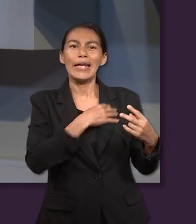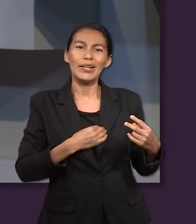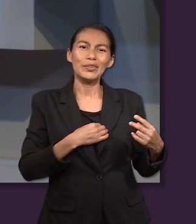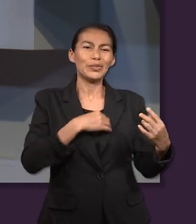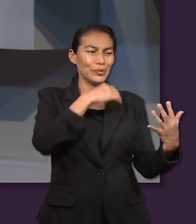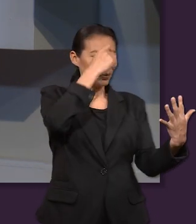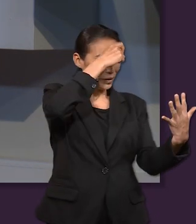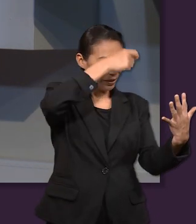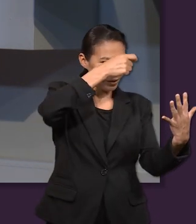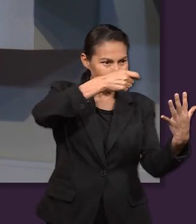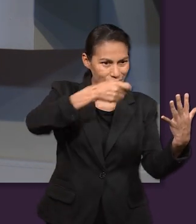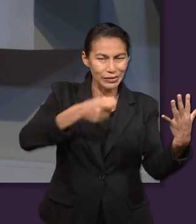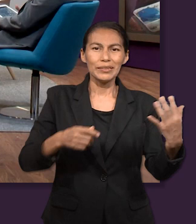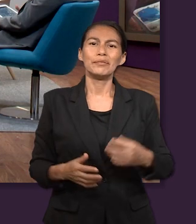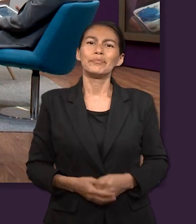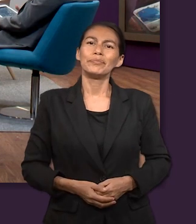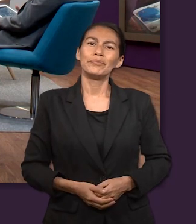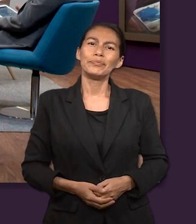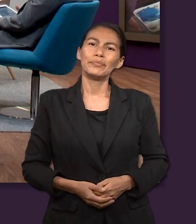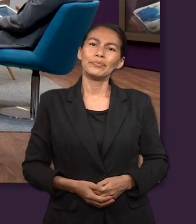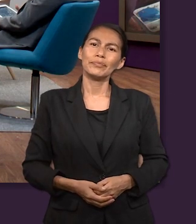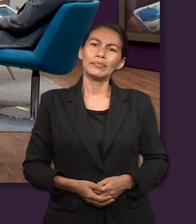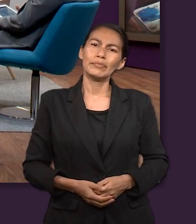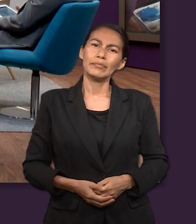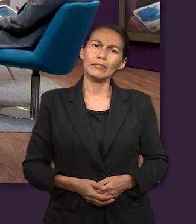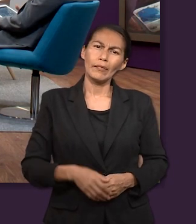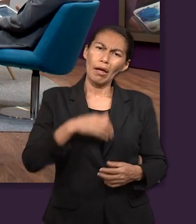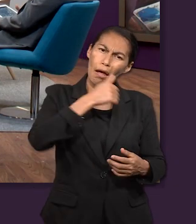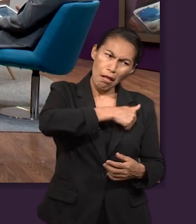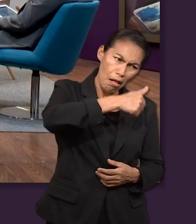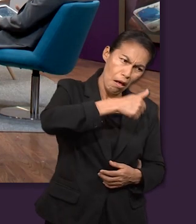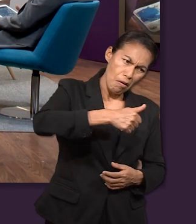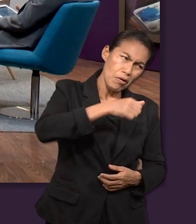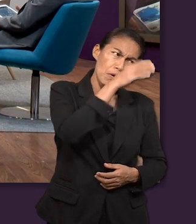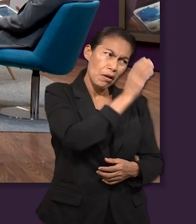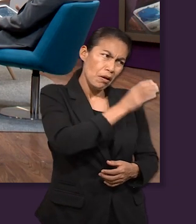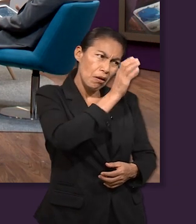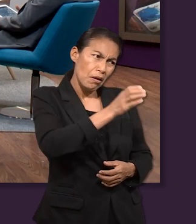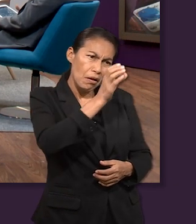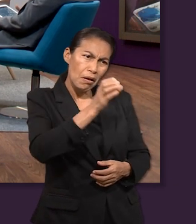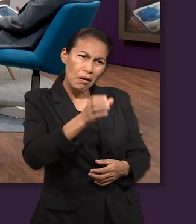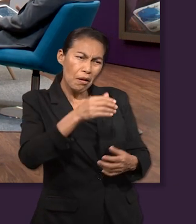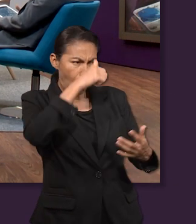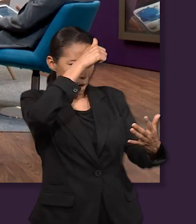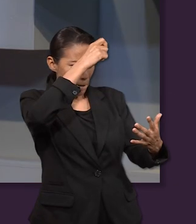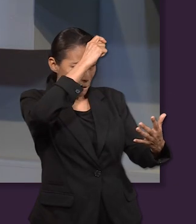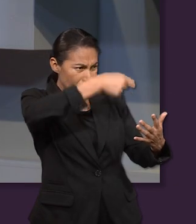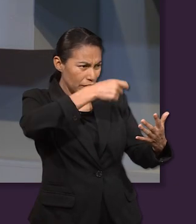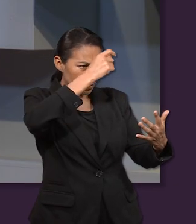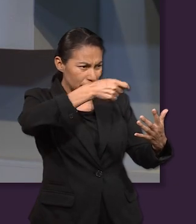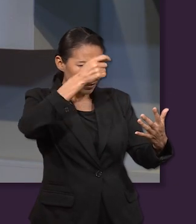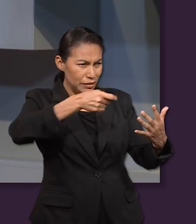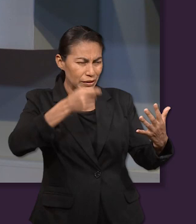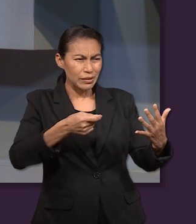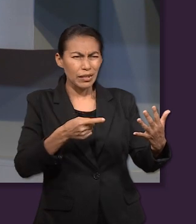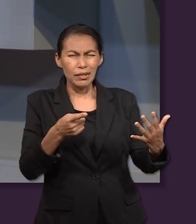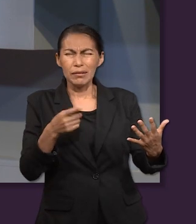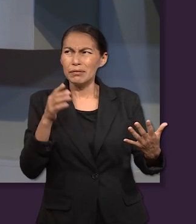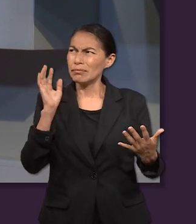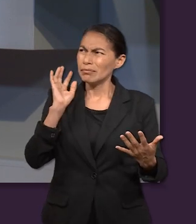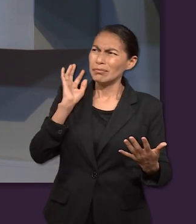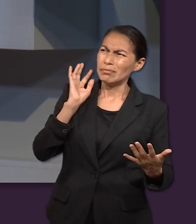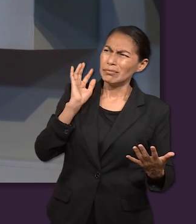bendición para con los hijos de él. Y cada uno los va bendiciendo según su característica. Cuando tú escuchas, tú dices,